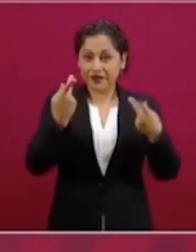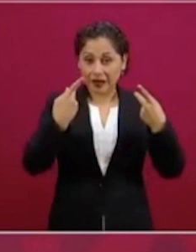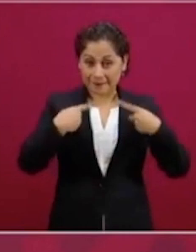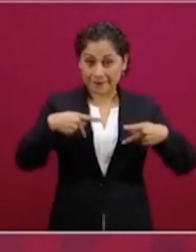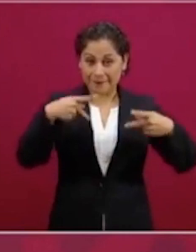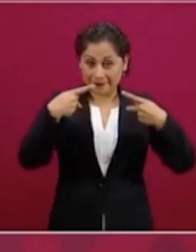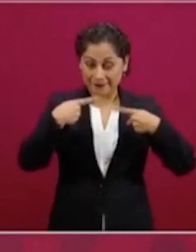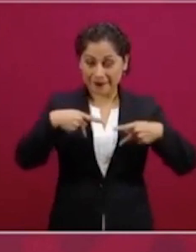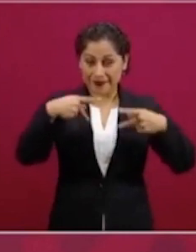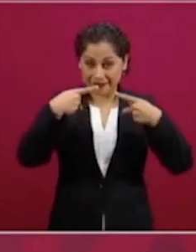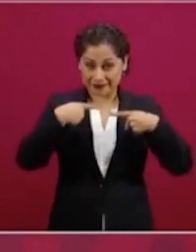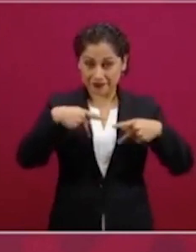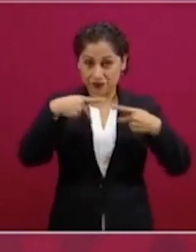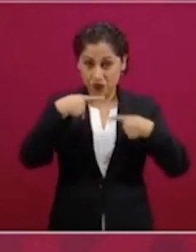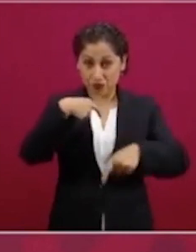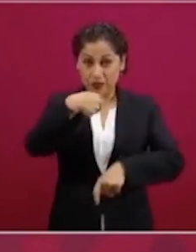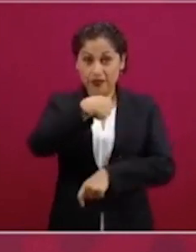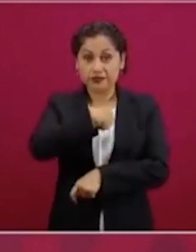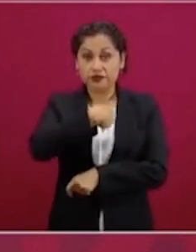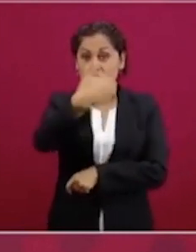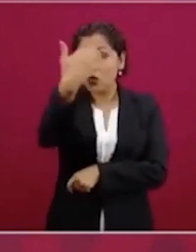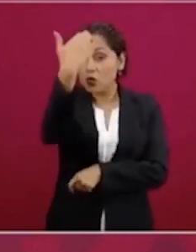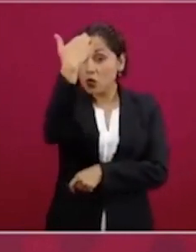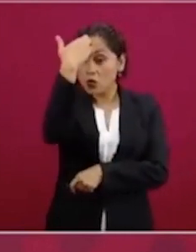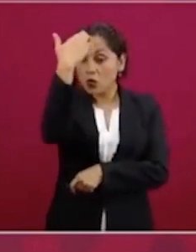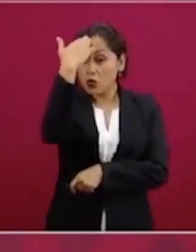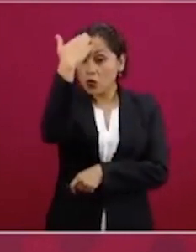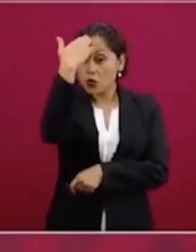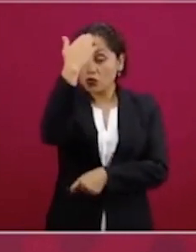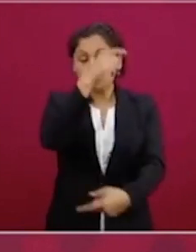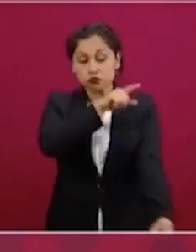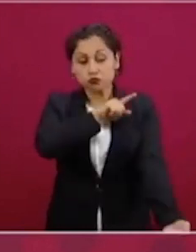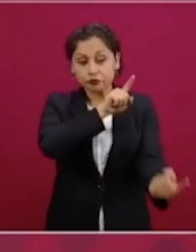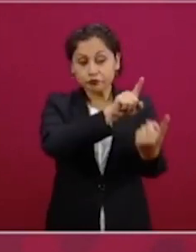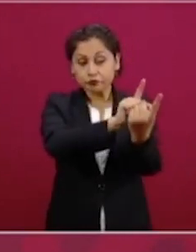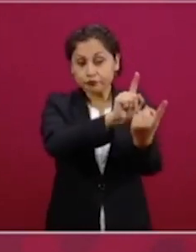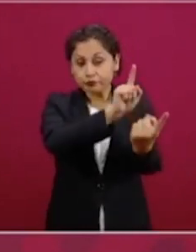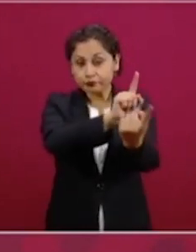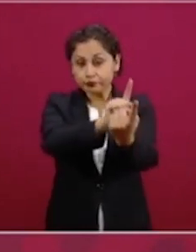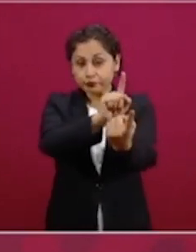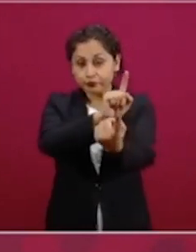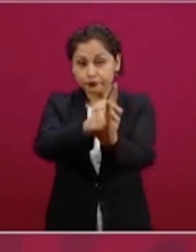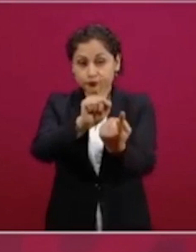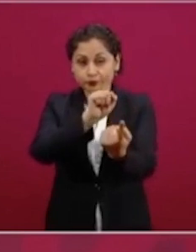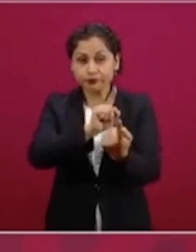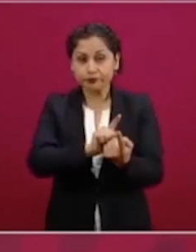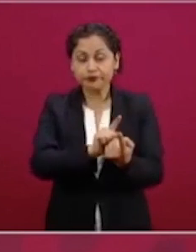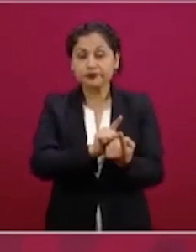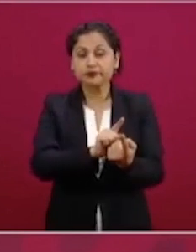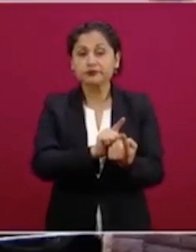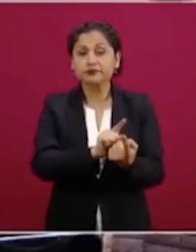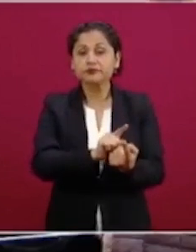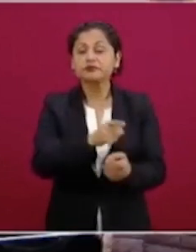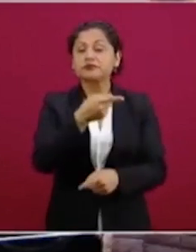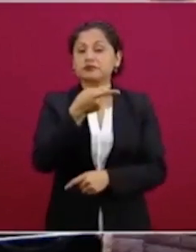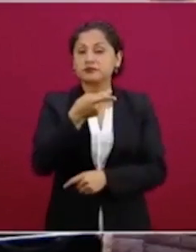que tengo relaciones con con ellos, pero si